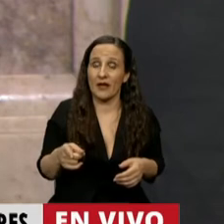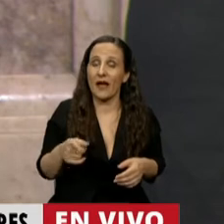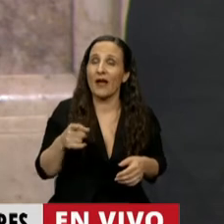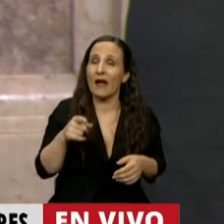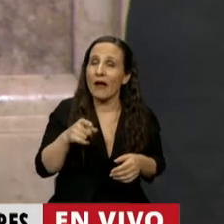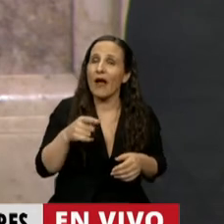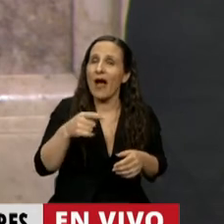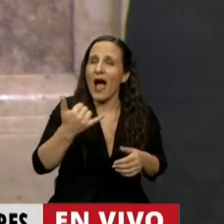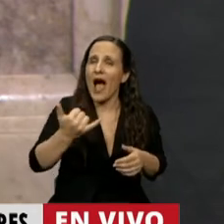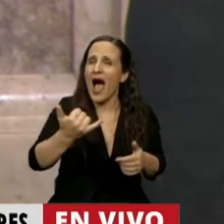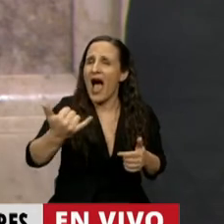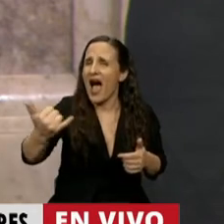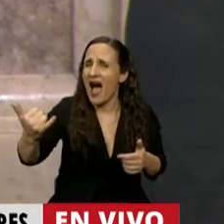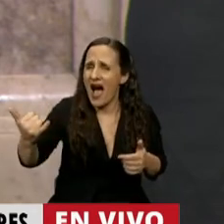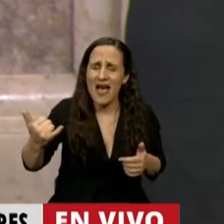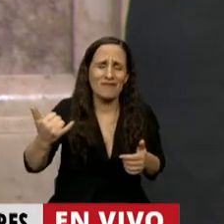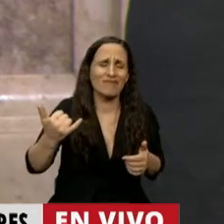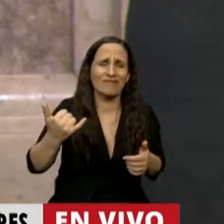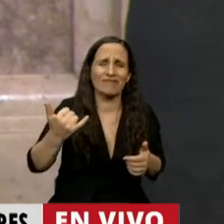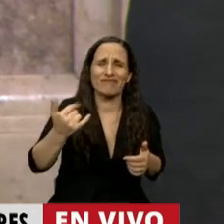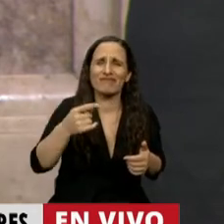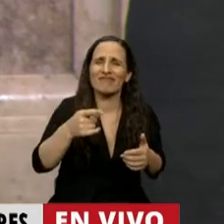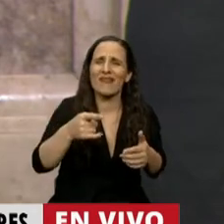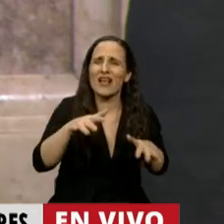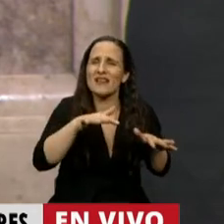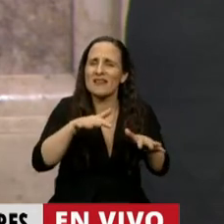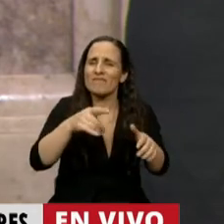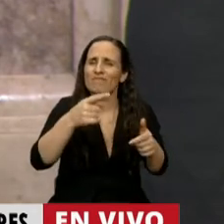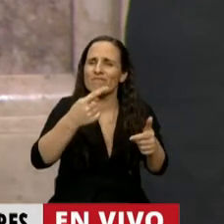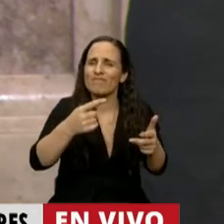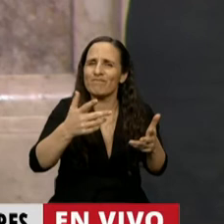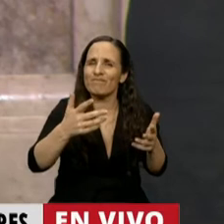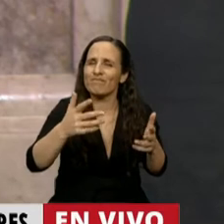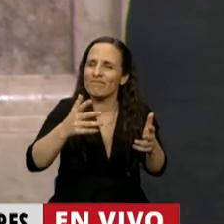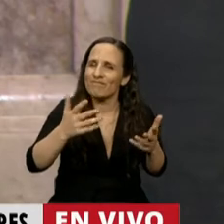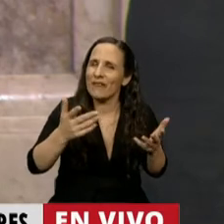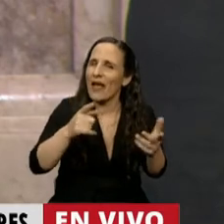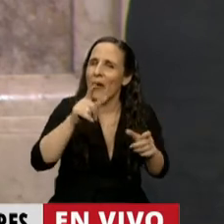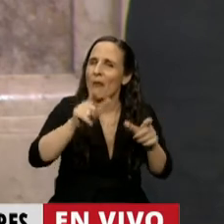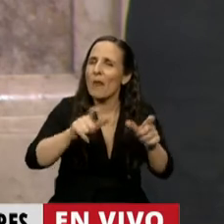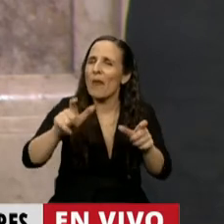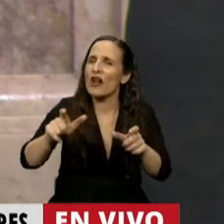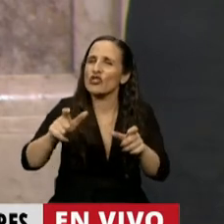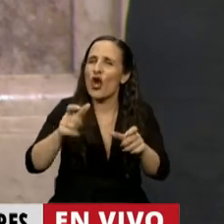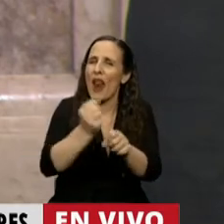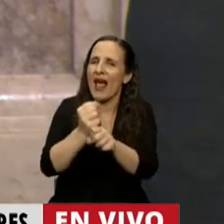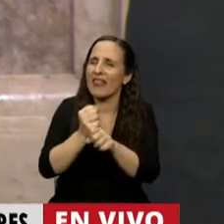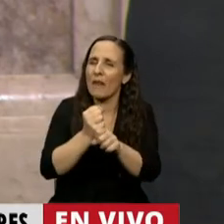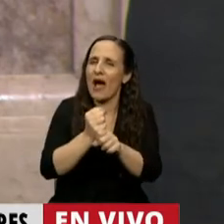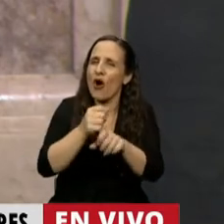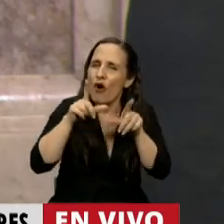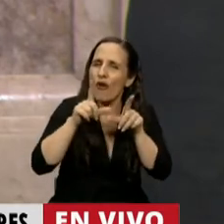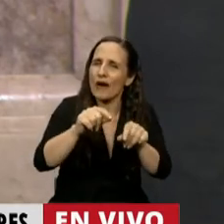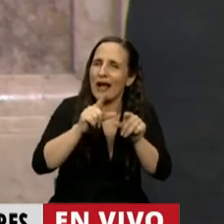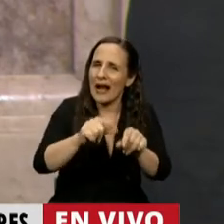en muchísimos lugares un ruido muy importante. Reclamos de la clase trabajadora. Fíjese los